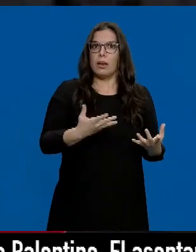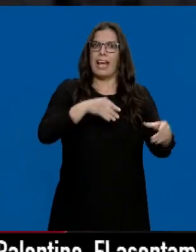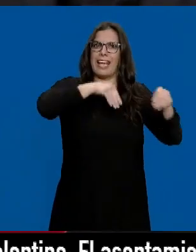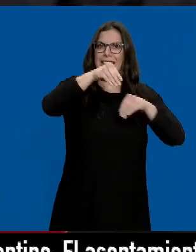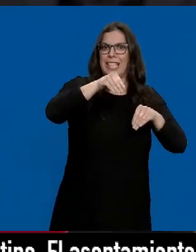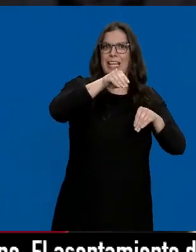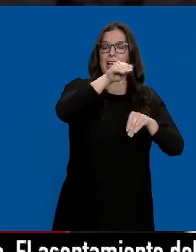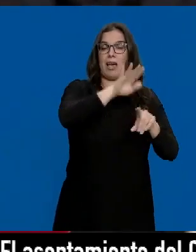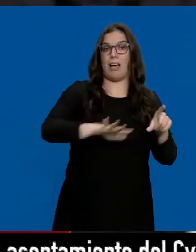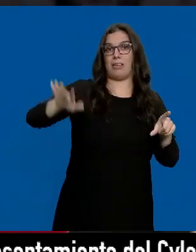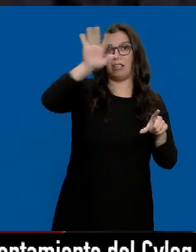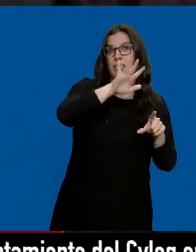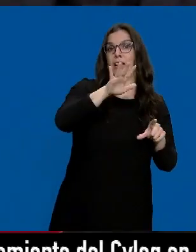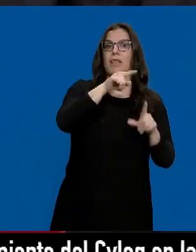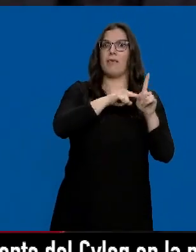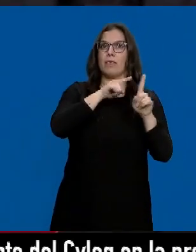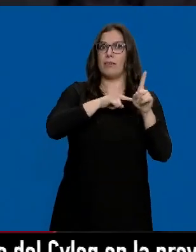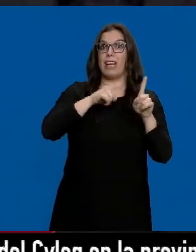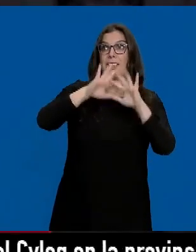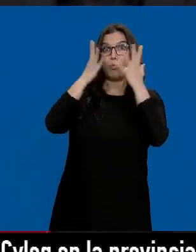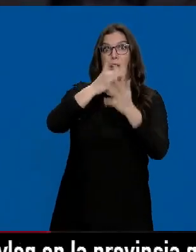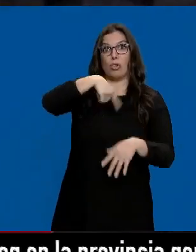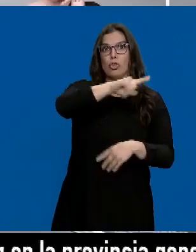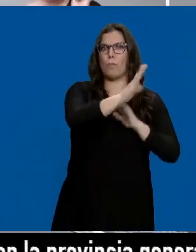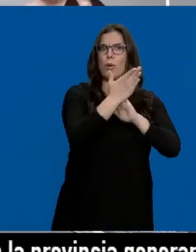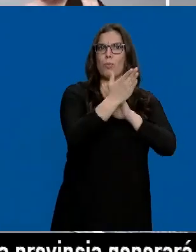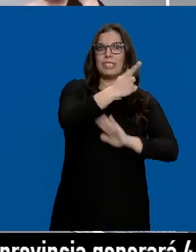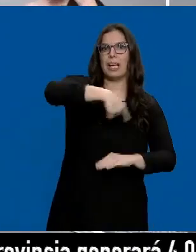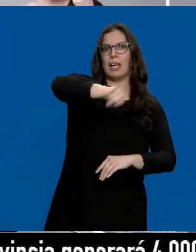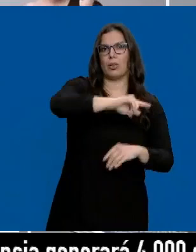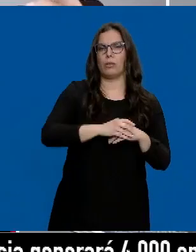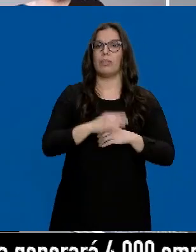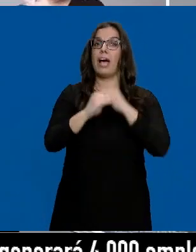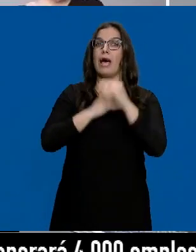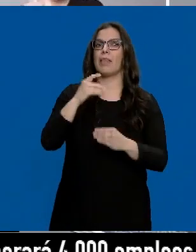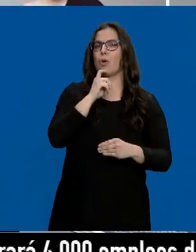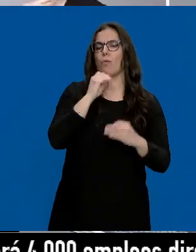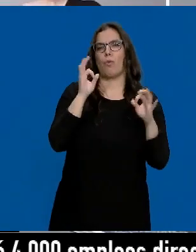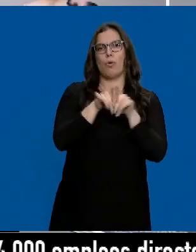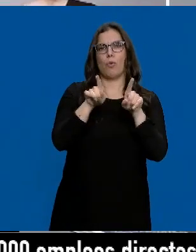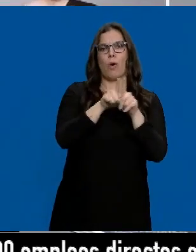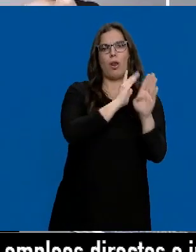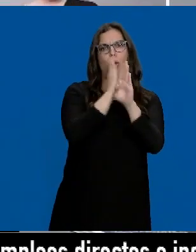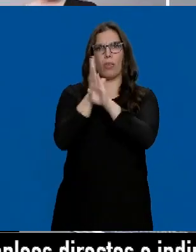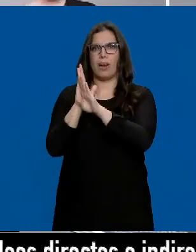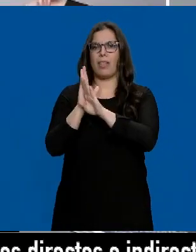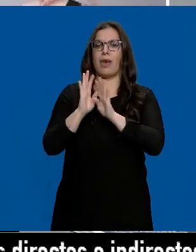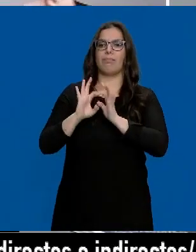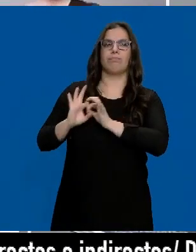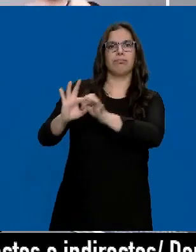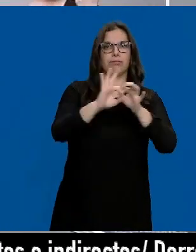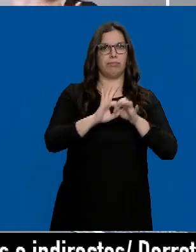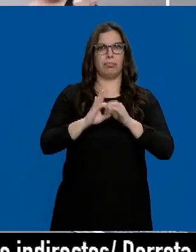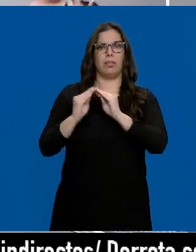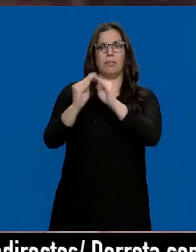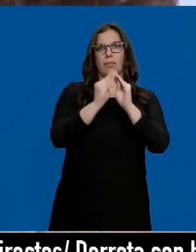estatal de vacunación, que somos referente mundial, sigan haciendo propuestas. Lo hagamos de manera ordenada y de manera conjunta en la toma de decisión y no